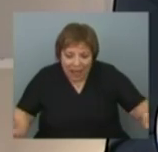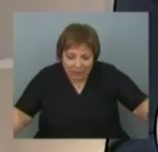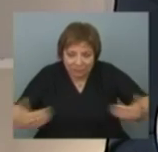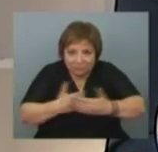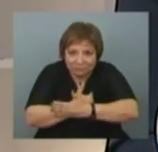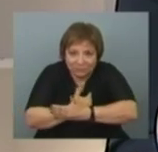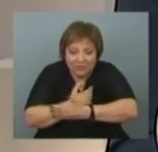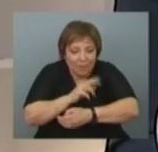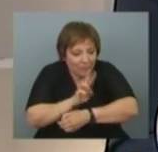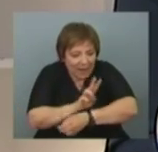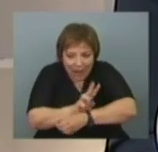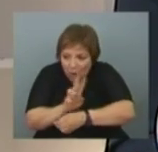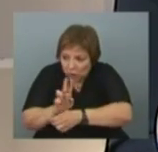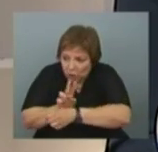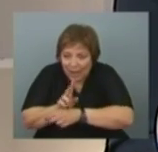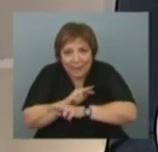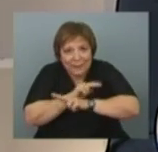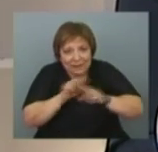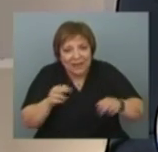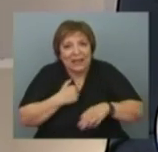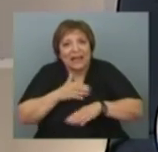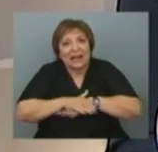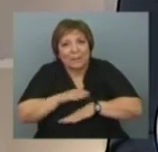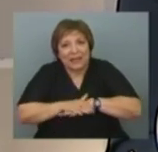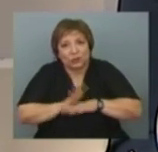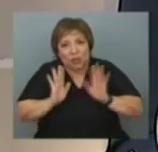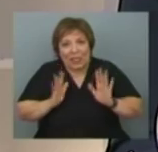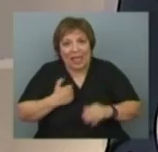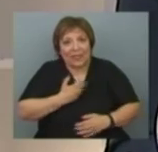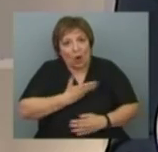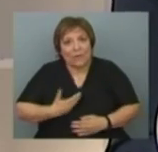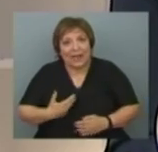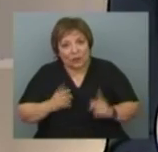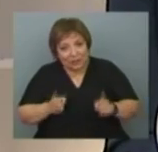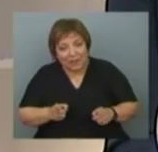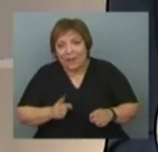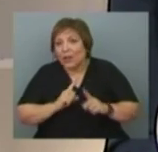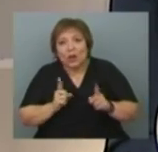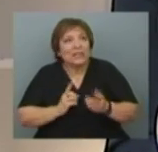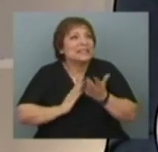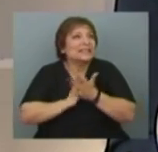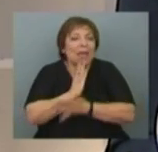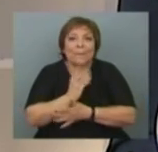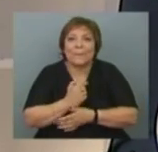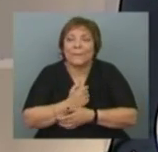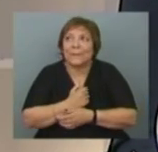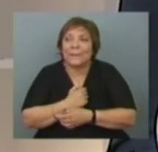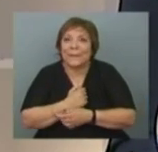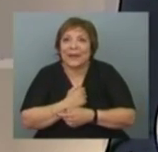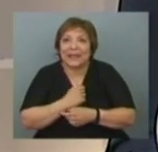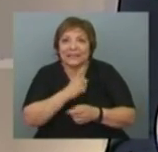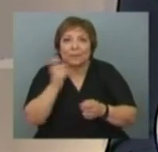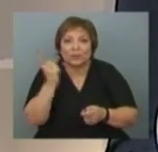permanente por parte de la responsabilidad que tiene el Estado, que no quiere decir que lo ejecute siempre el Estado, pero sí que la